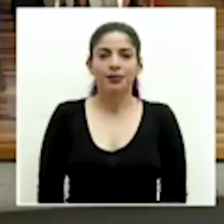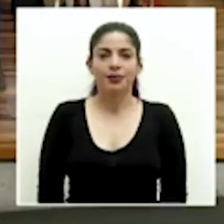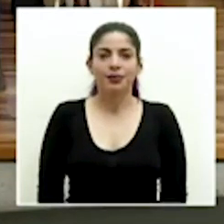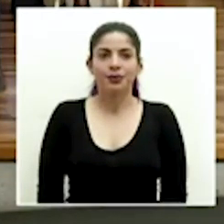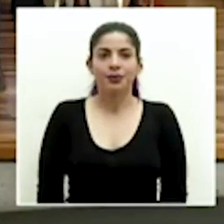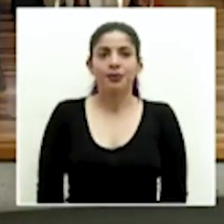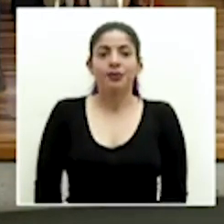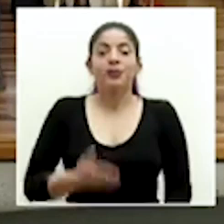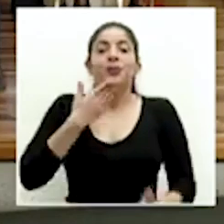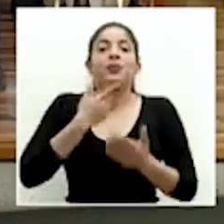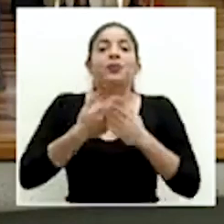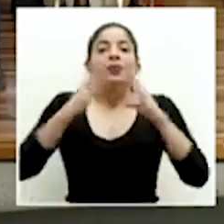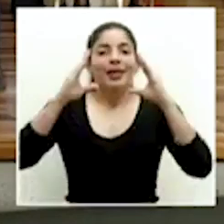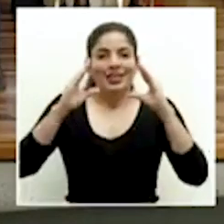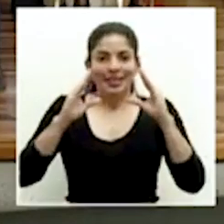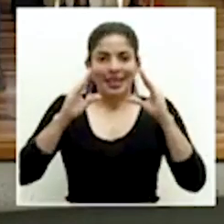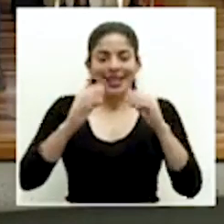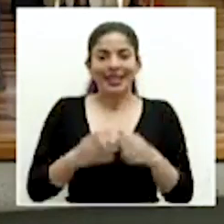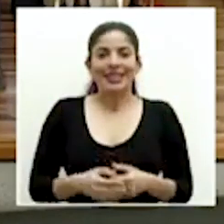Buenas tardes,